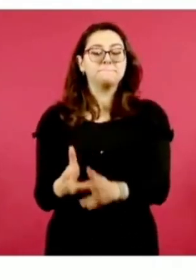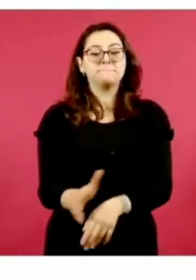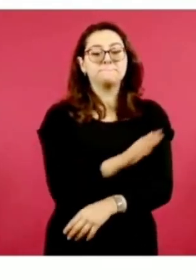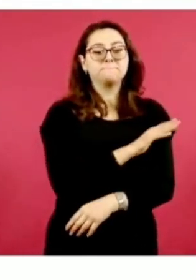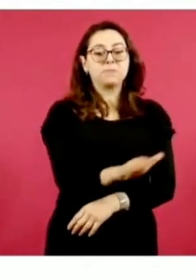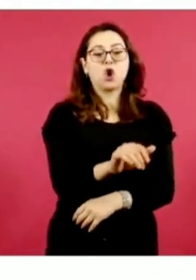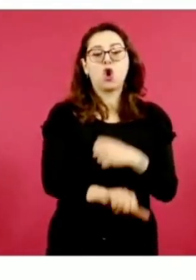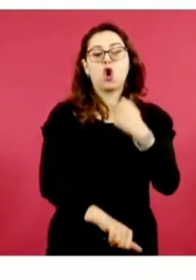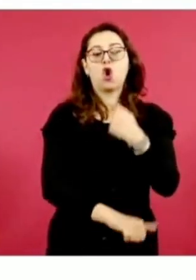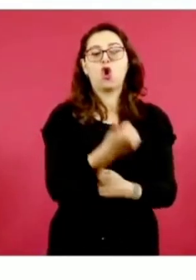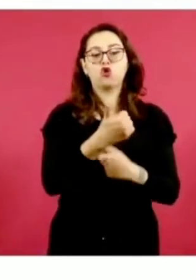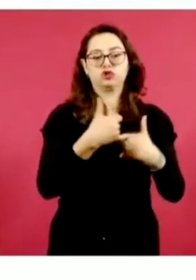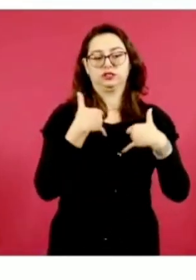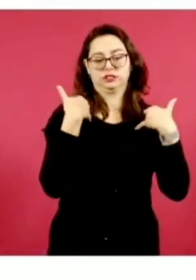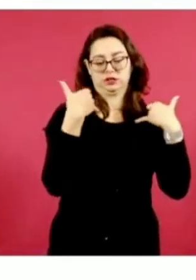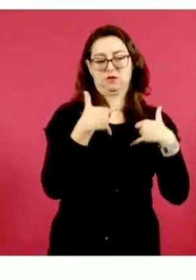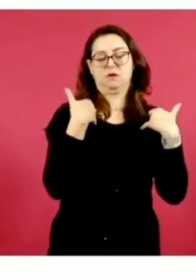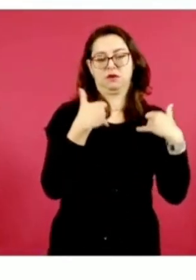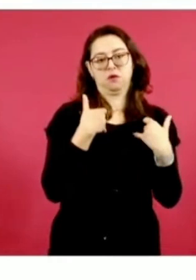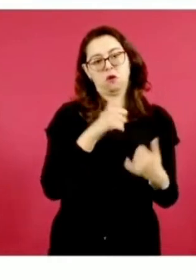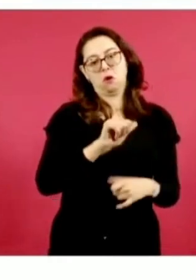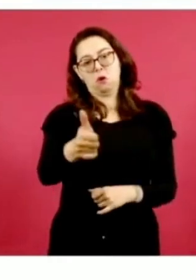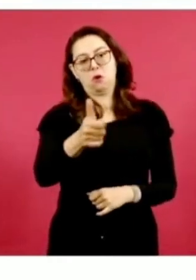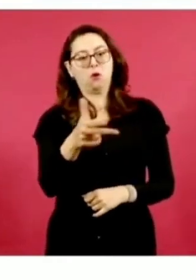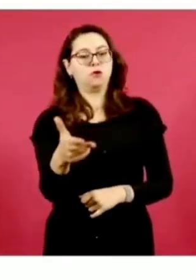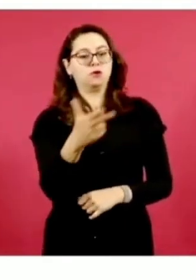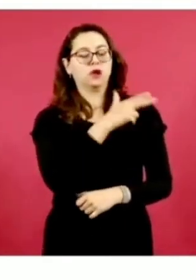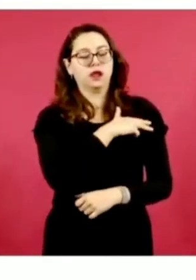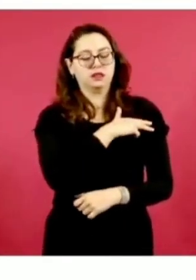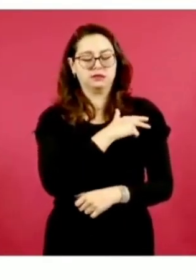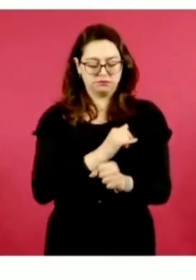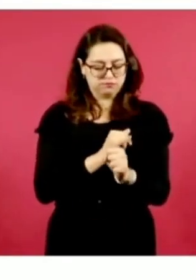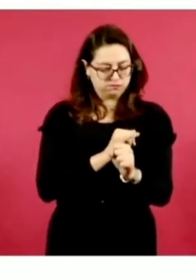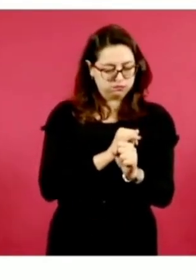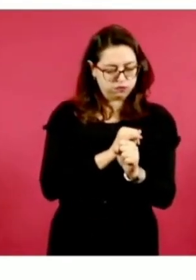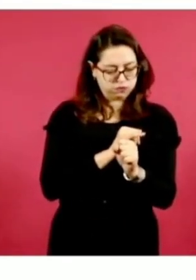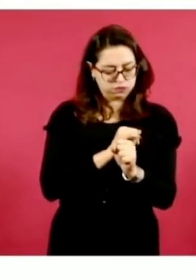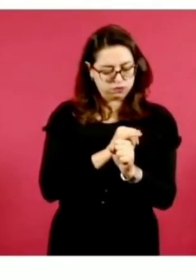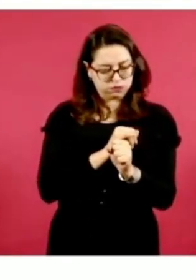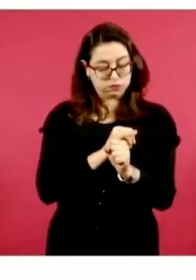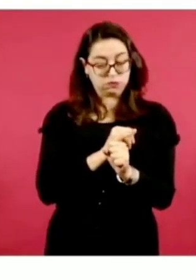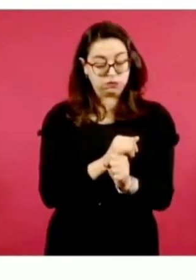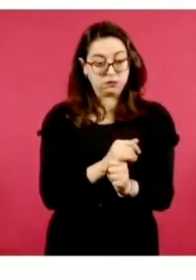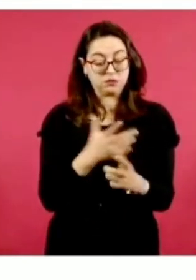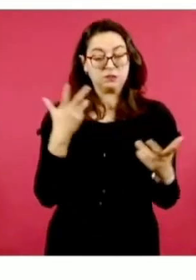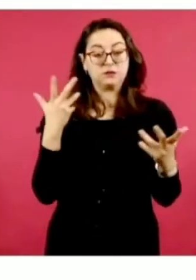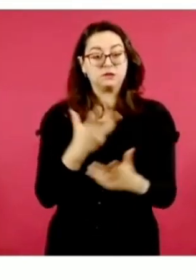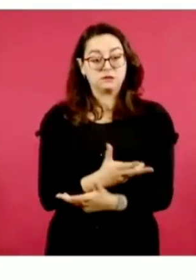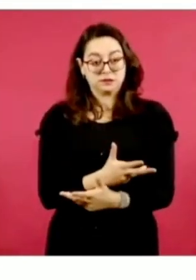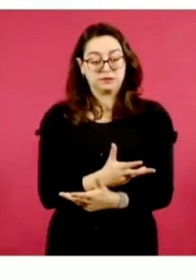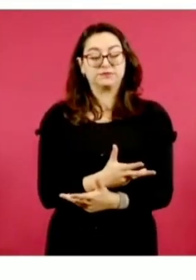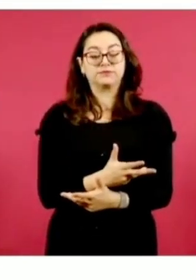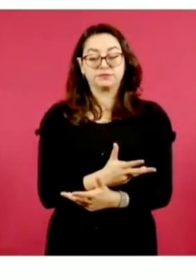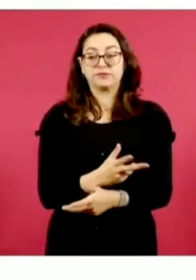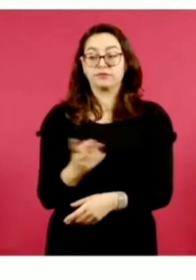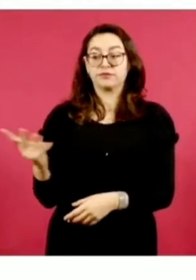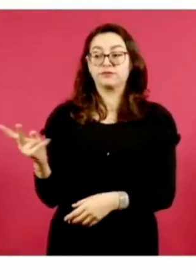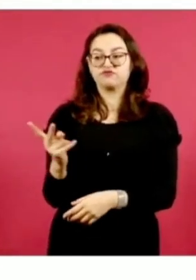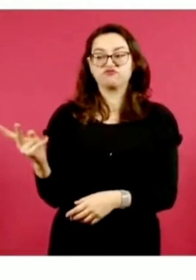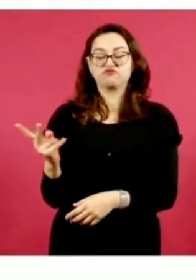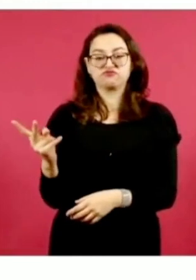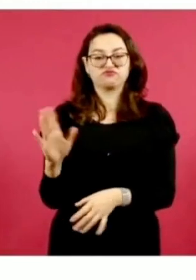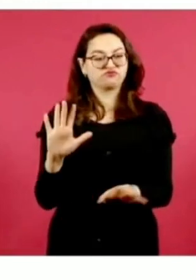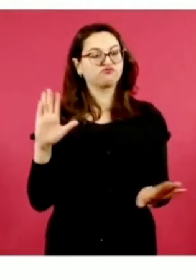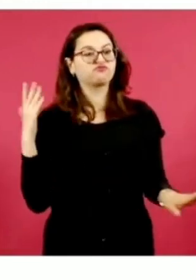lesionando a otras más. Una de las líneas de investigación es que fue en represalia por